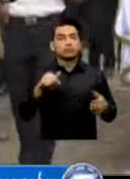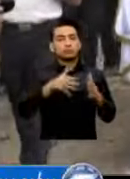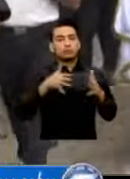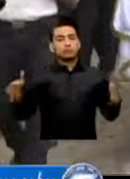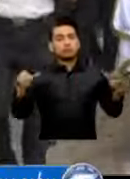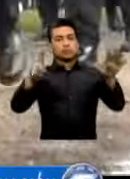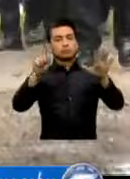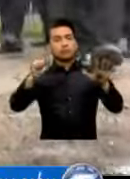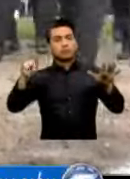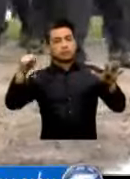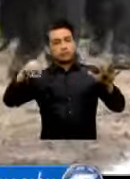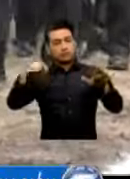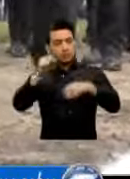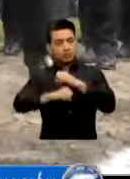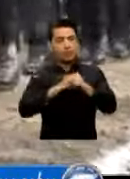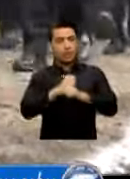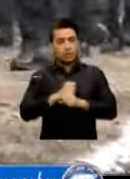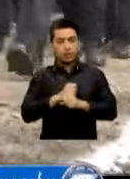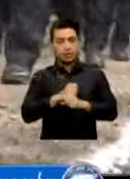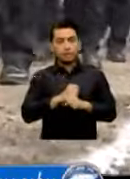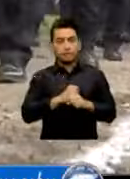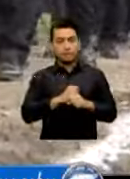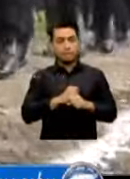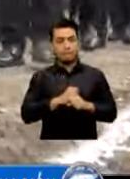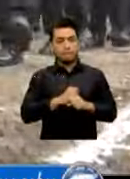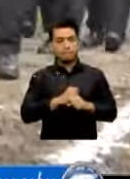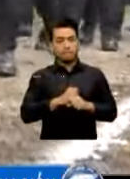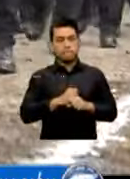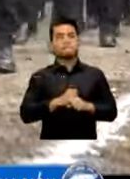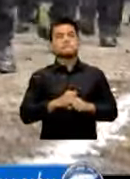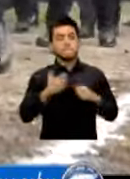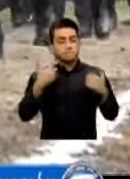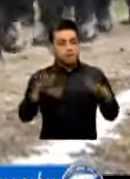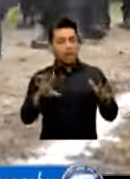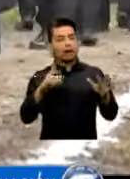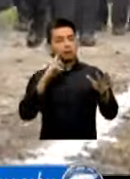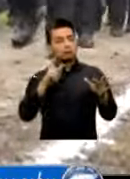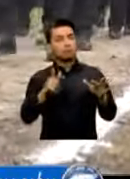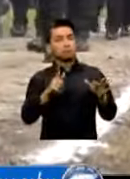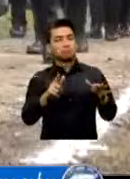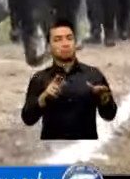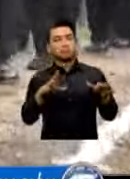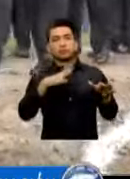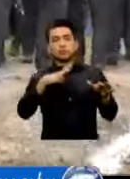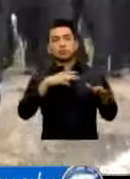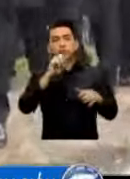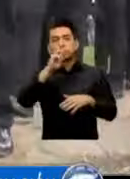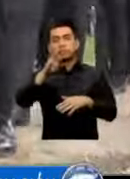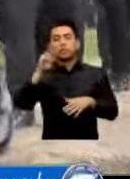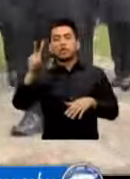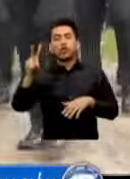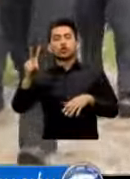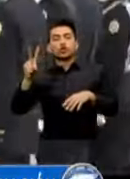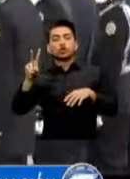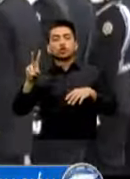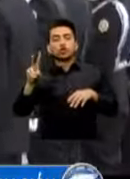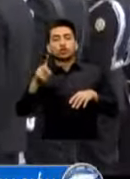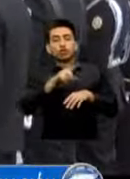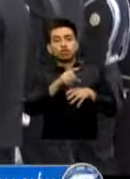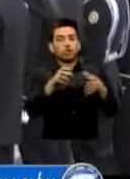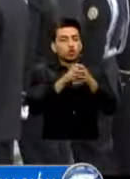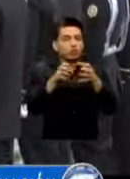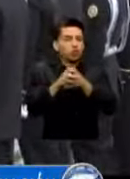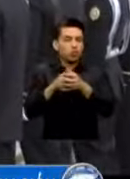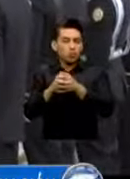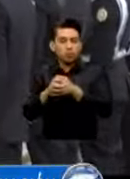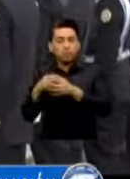año Se hayan Desarticulado 32 estructuras Criminales 15 de ellas Dedicadas